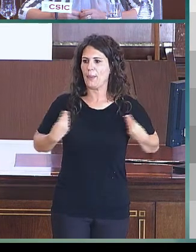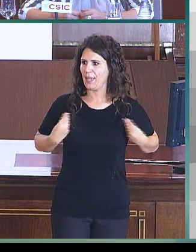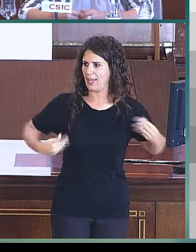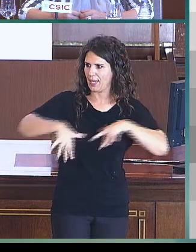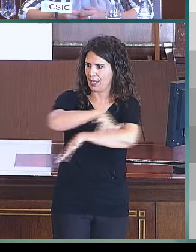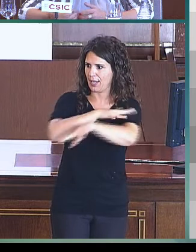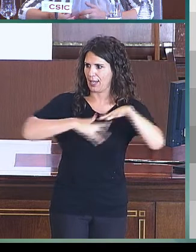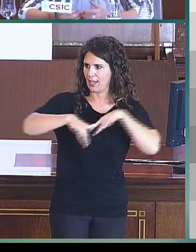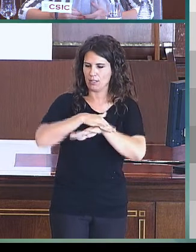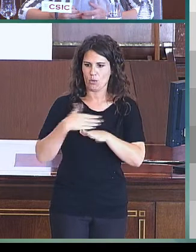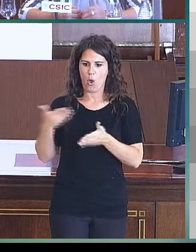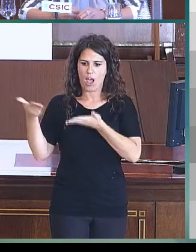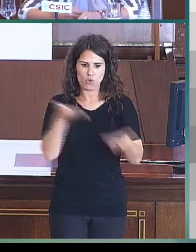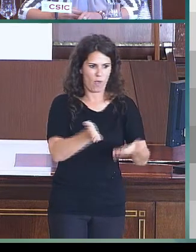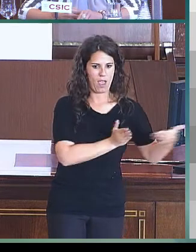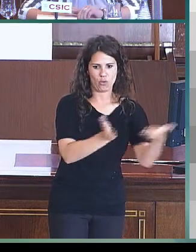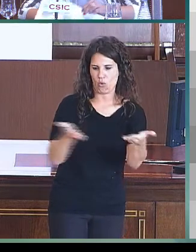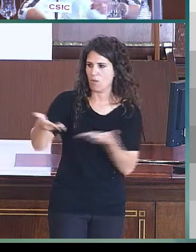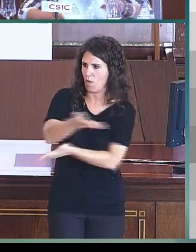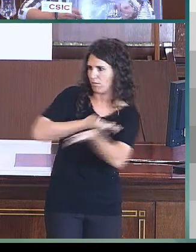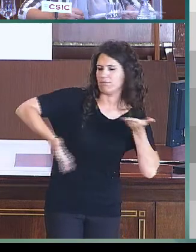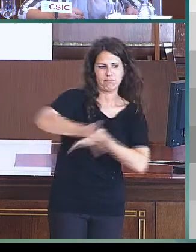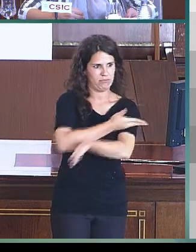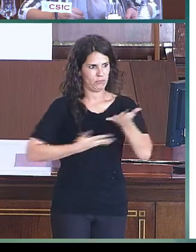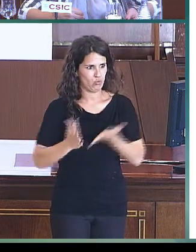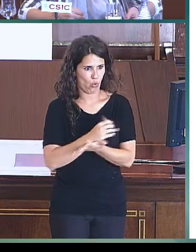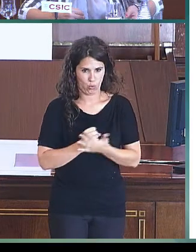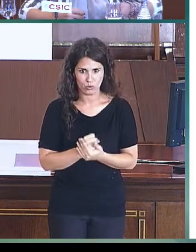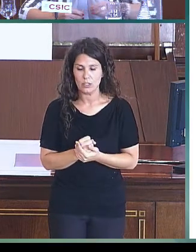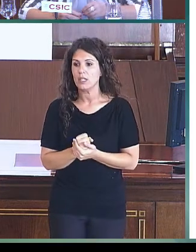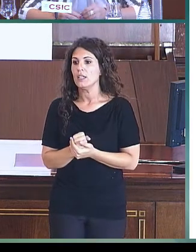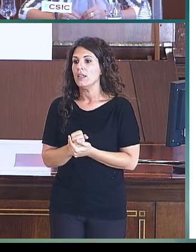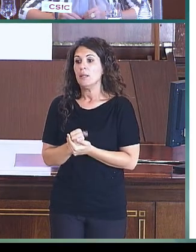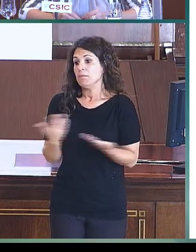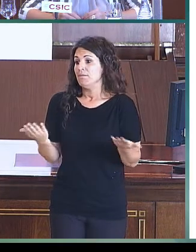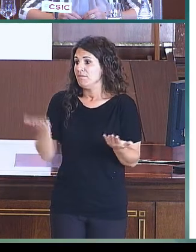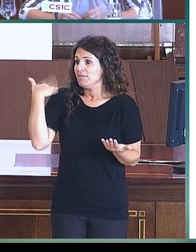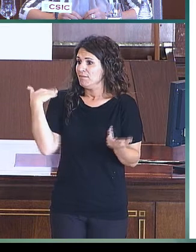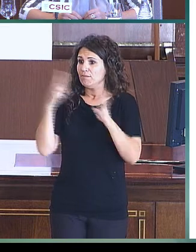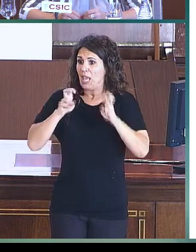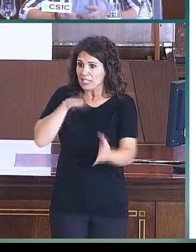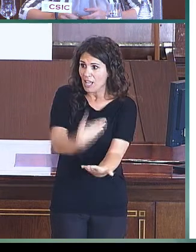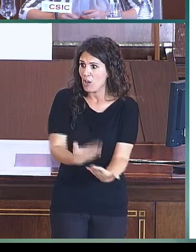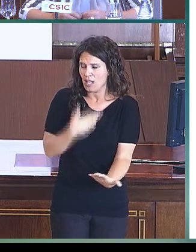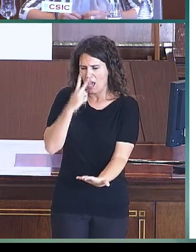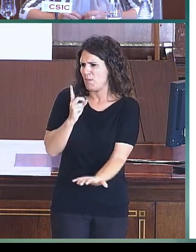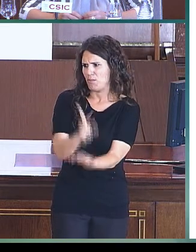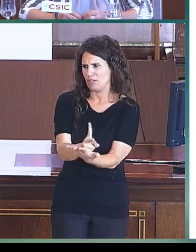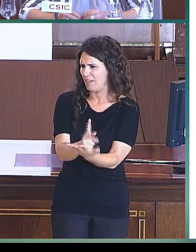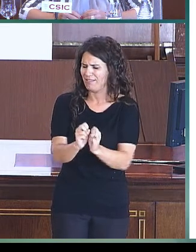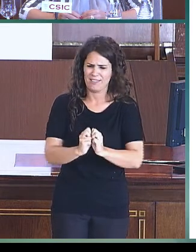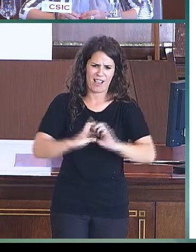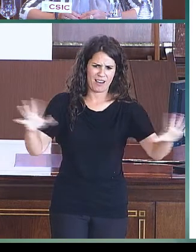aprender y enseñarnos unos a otros. La apuesta, por lo tanto, fue muy clara, fue que queríamos una